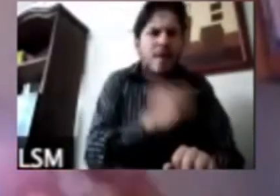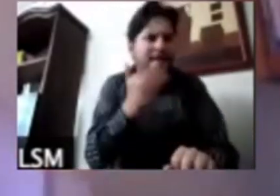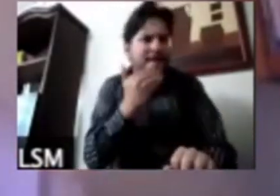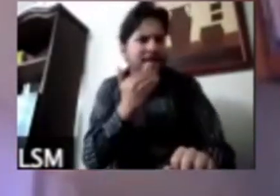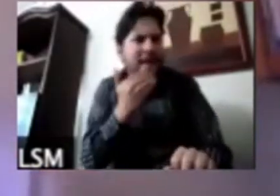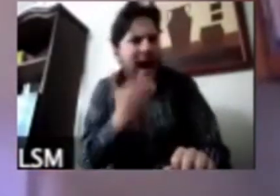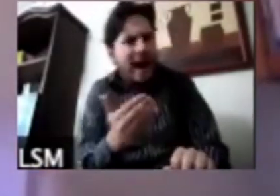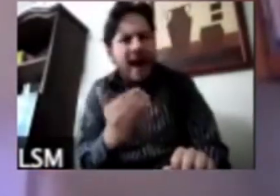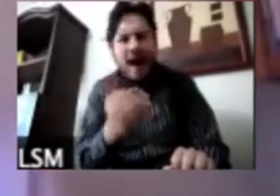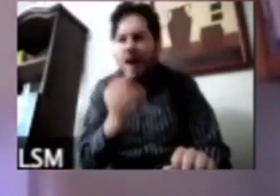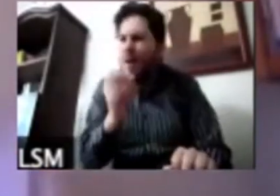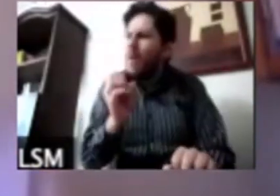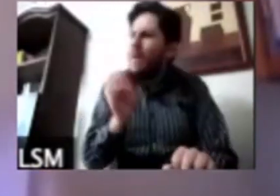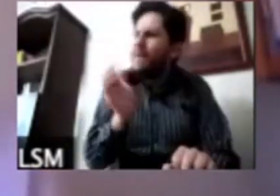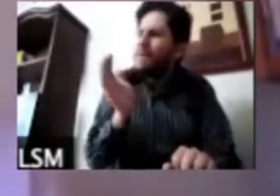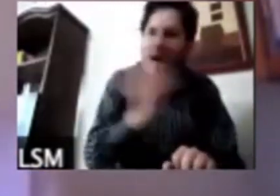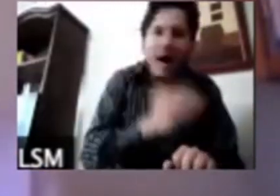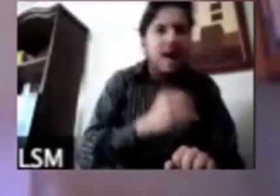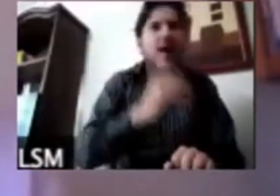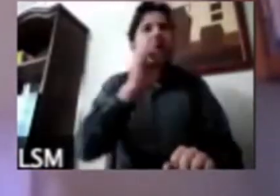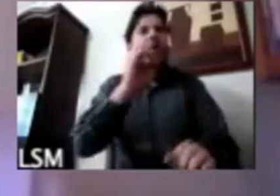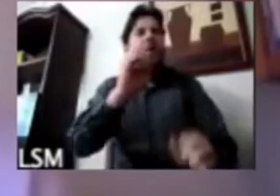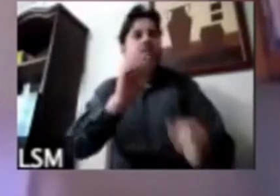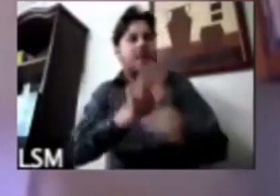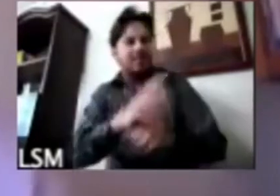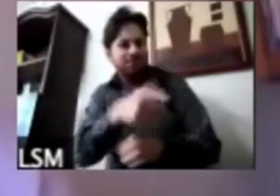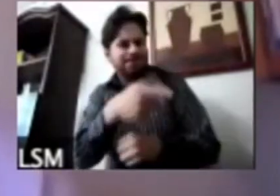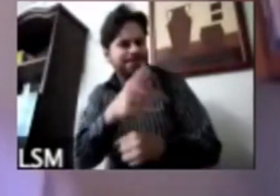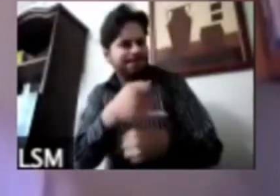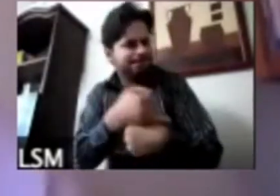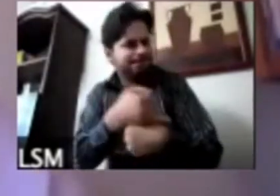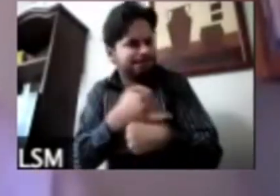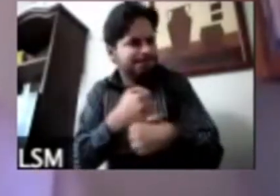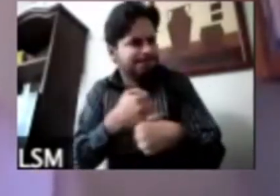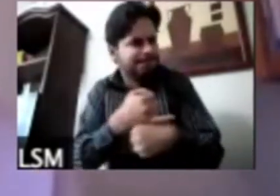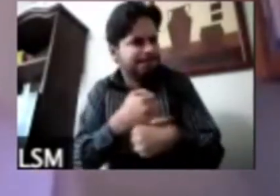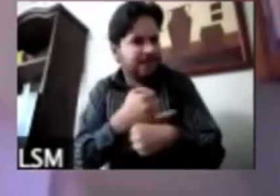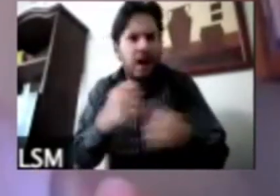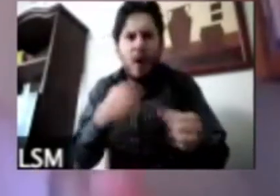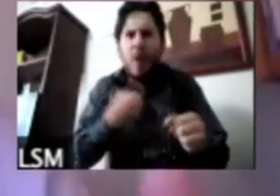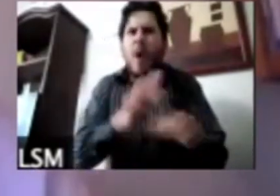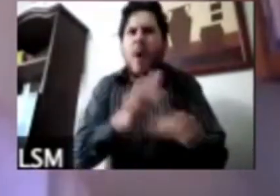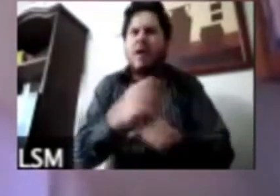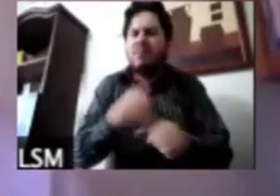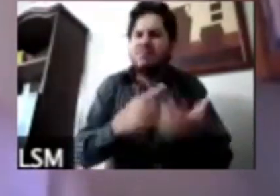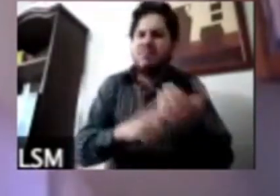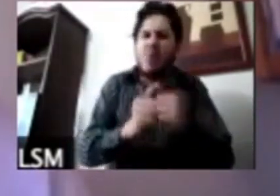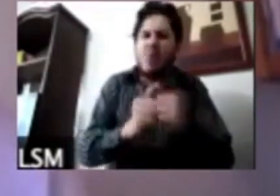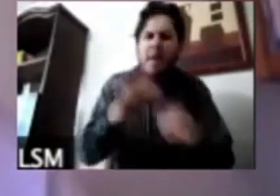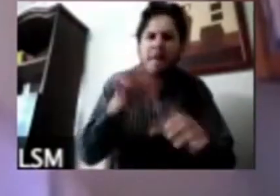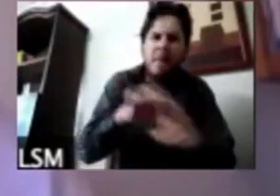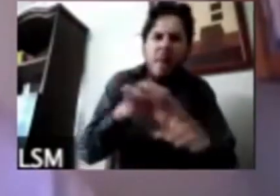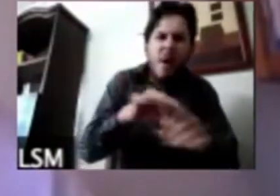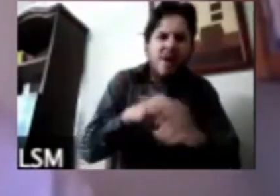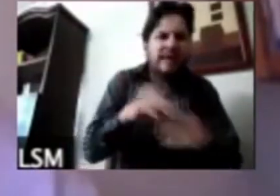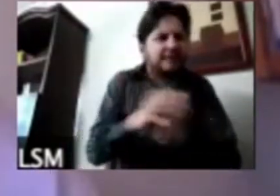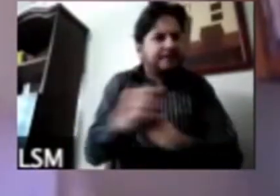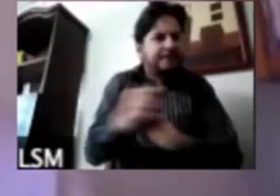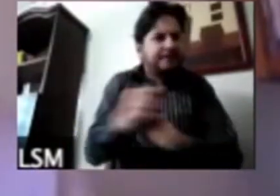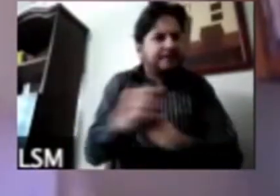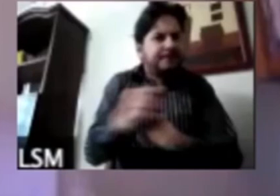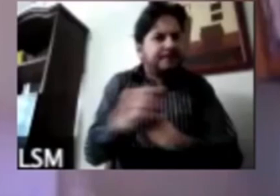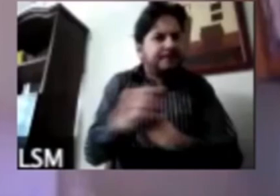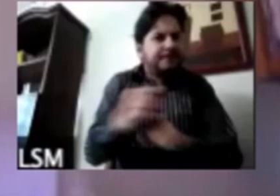bien en las encuestas que hacen ustedes sobre la intención de voto que es lo que interesa más a la gente pues siempre inseguridad